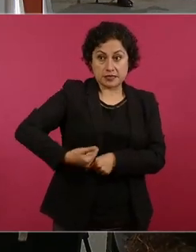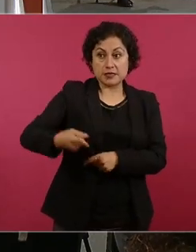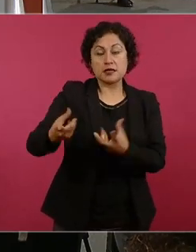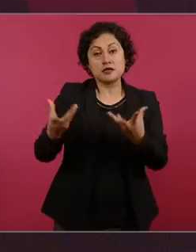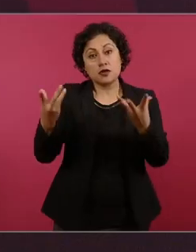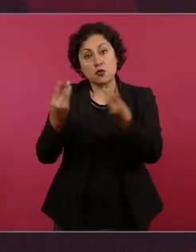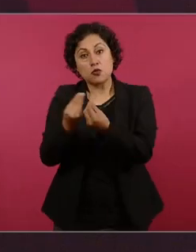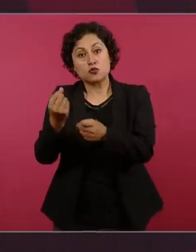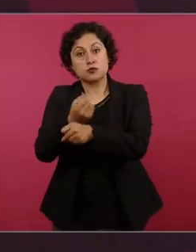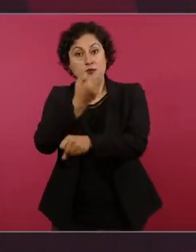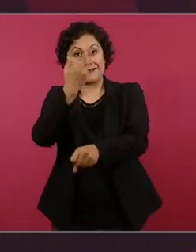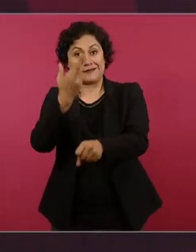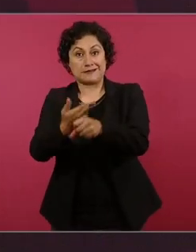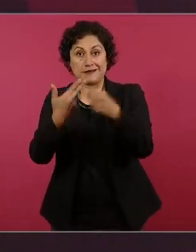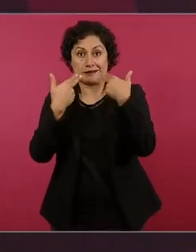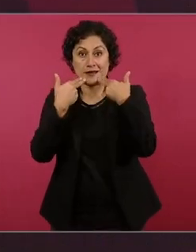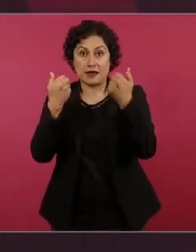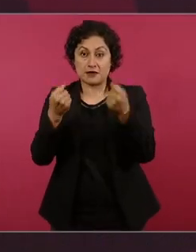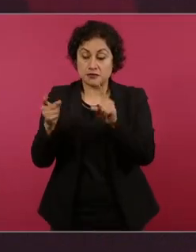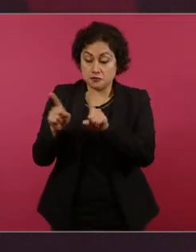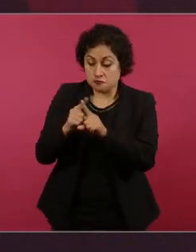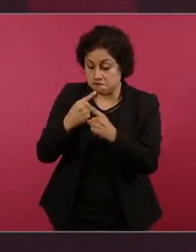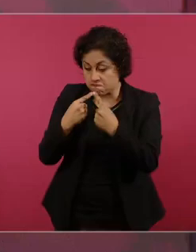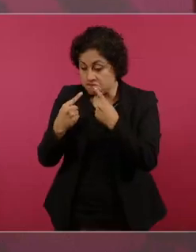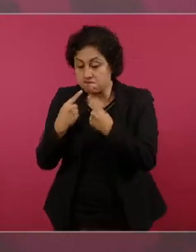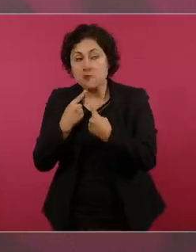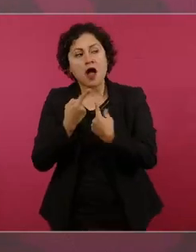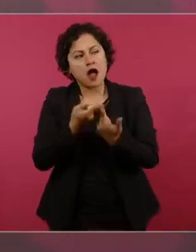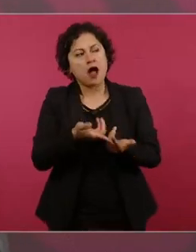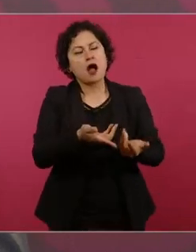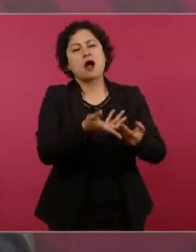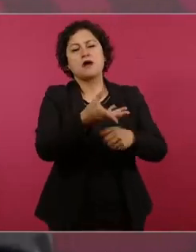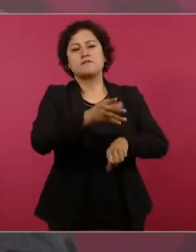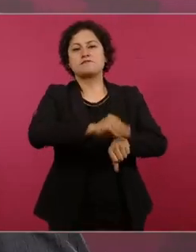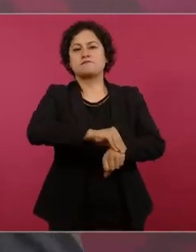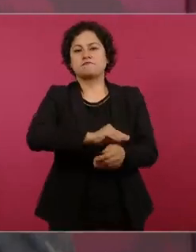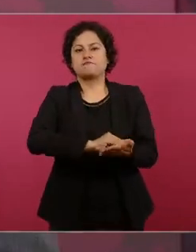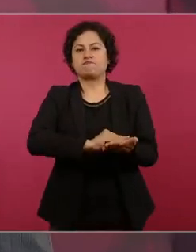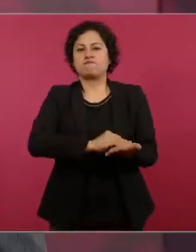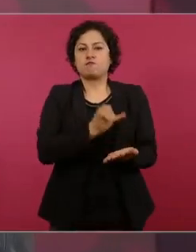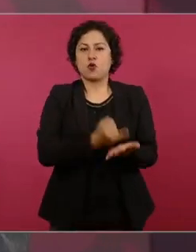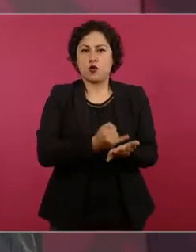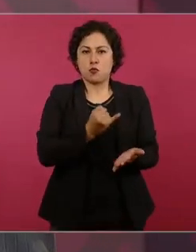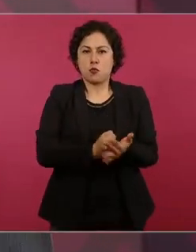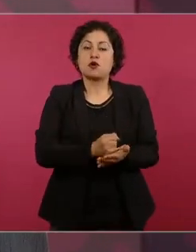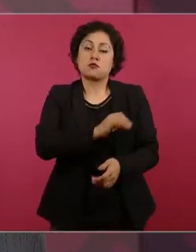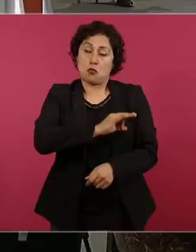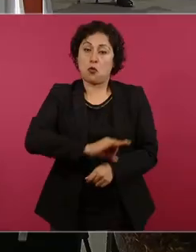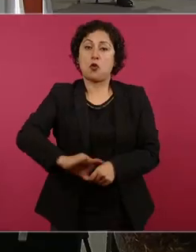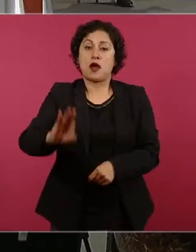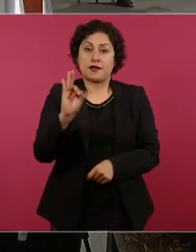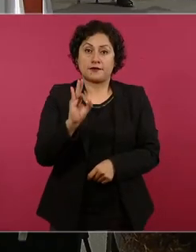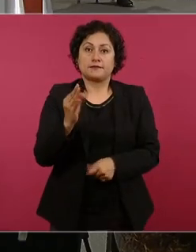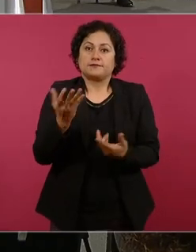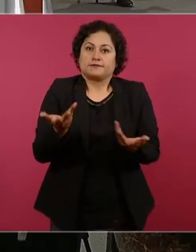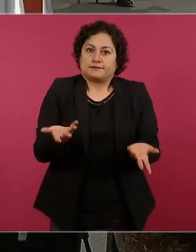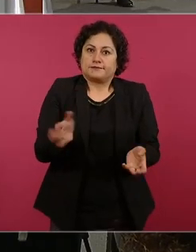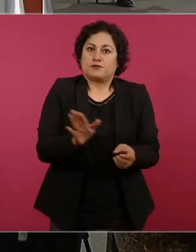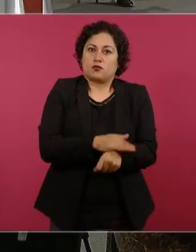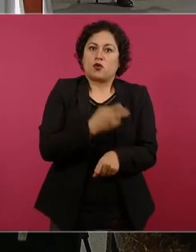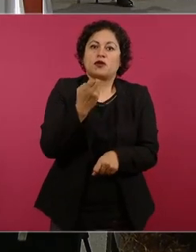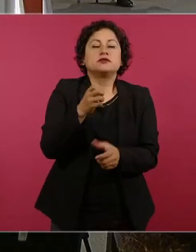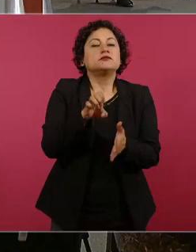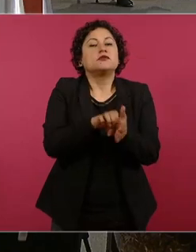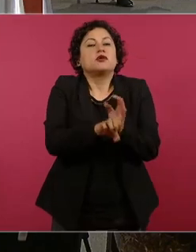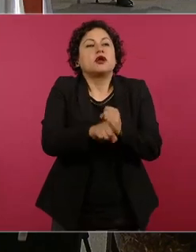mecanismo legal para que al final una empresa un banco no pagara